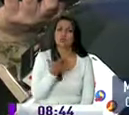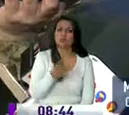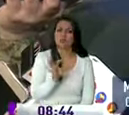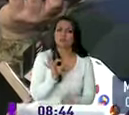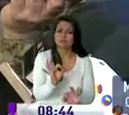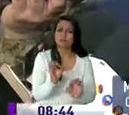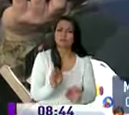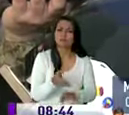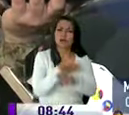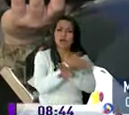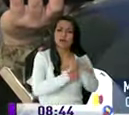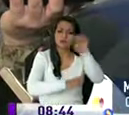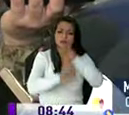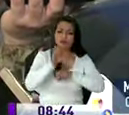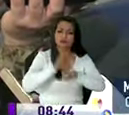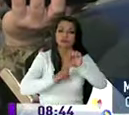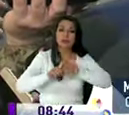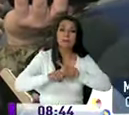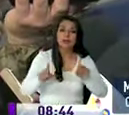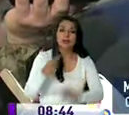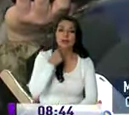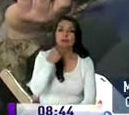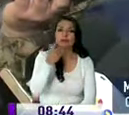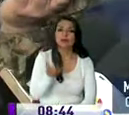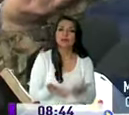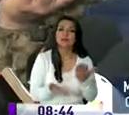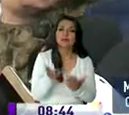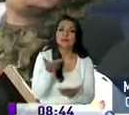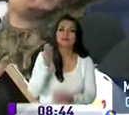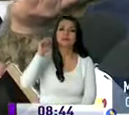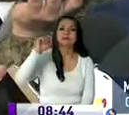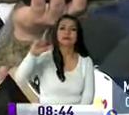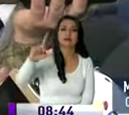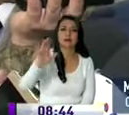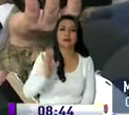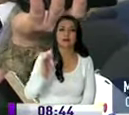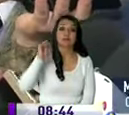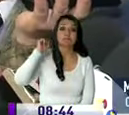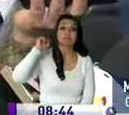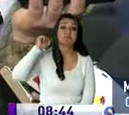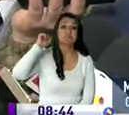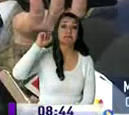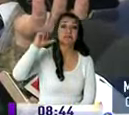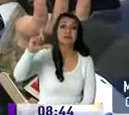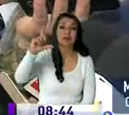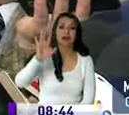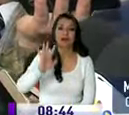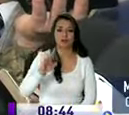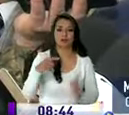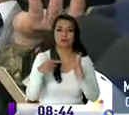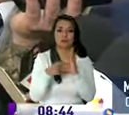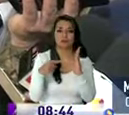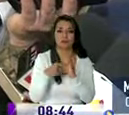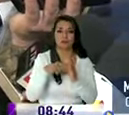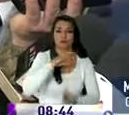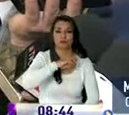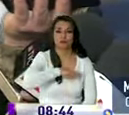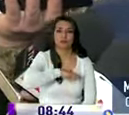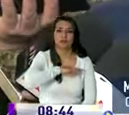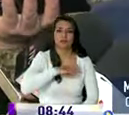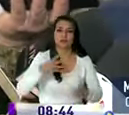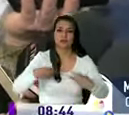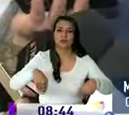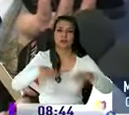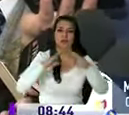de aquí de lo que se habla es de un crecimiento desmesurado en el impuesto predial de los ciudadanos en base a